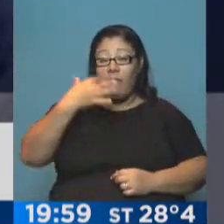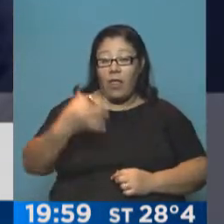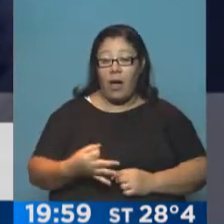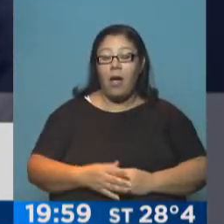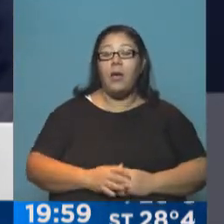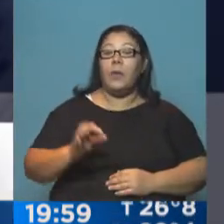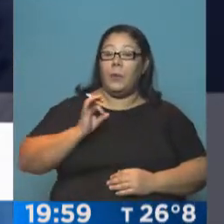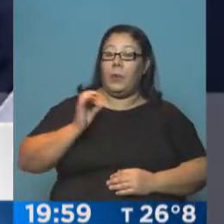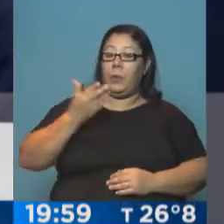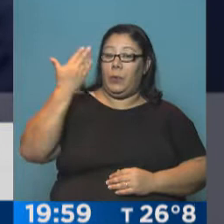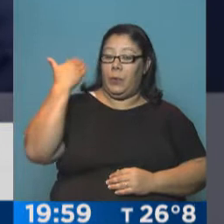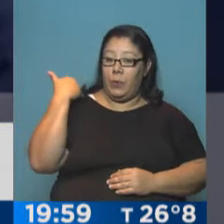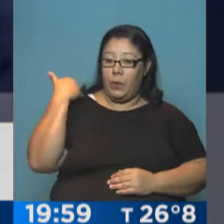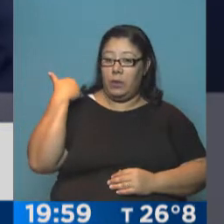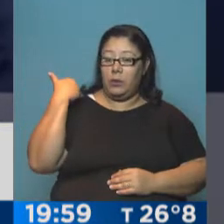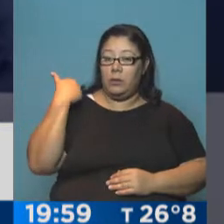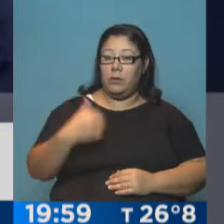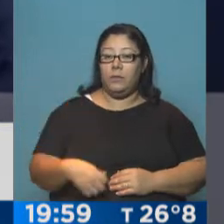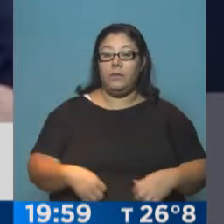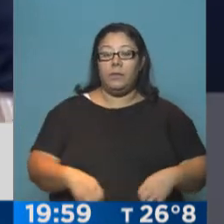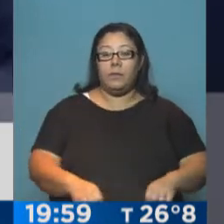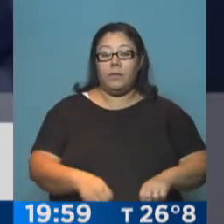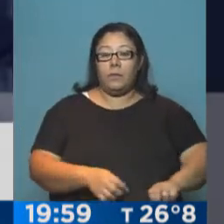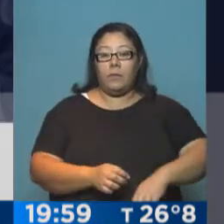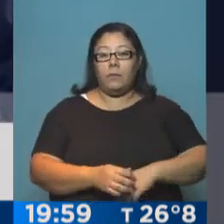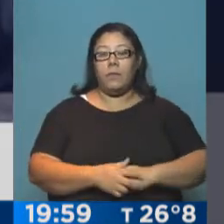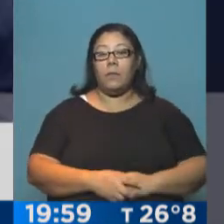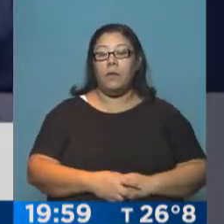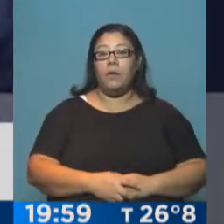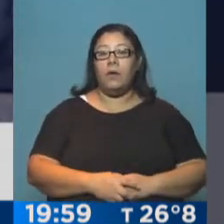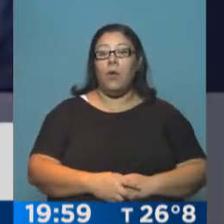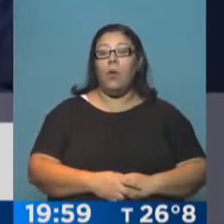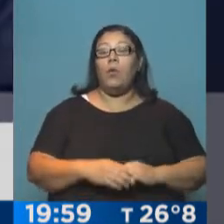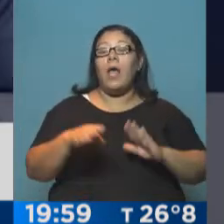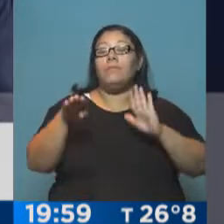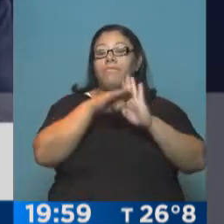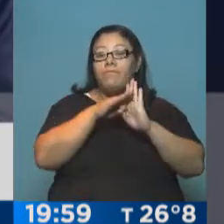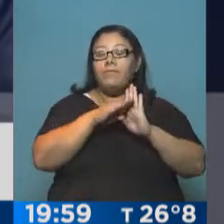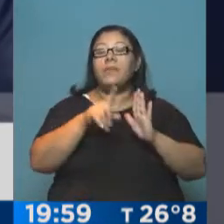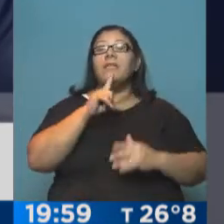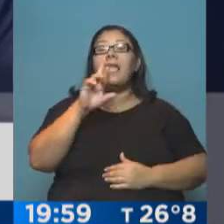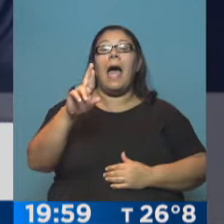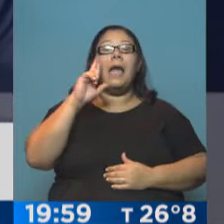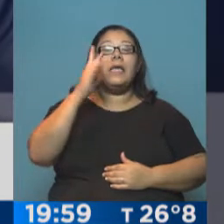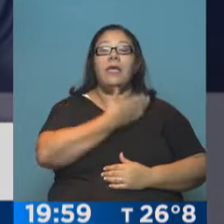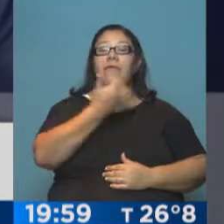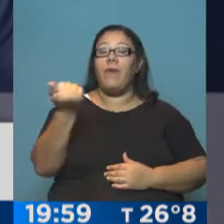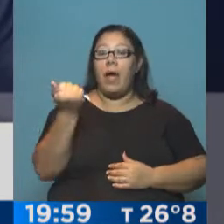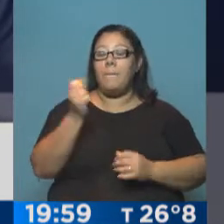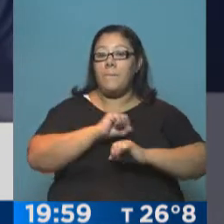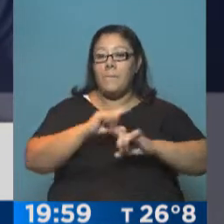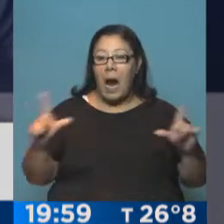años se mantuvo también en la Argentina un sistema tarifario que ha sido de alguna manera injusto,